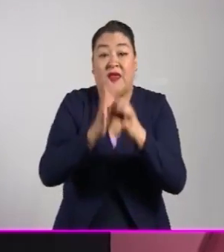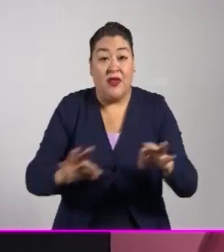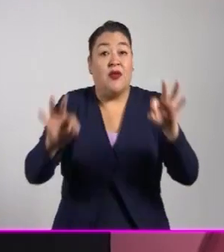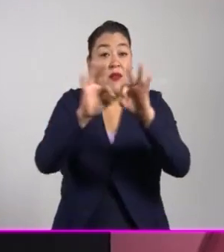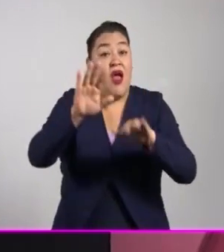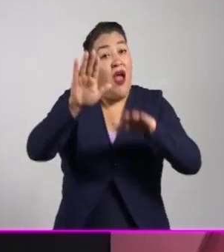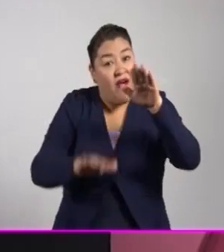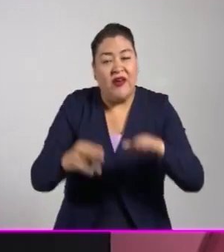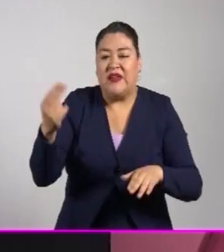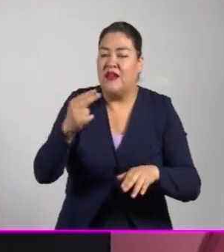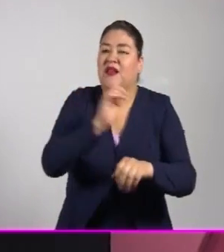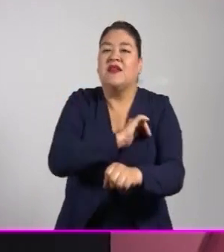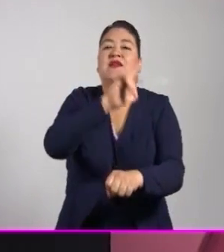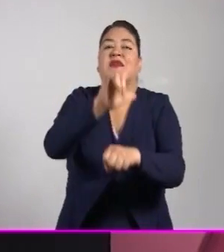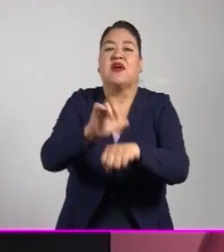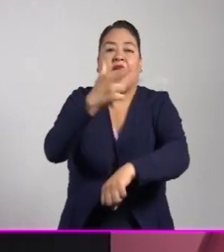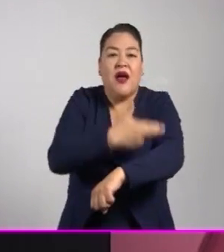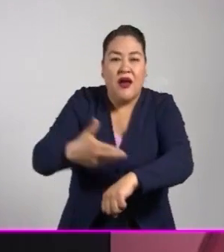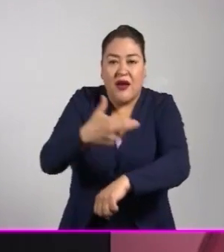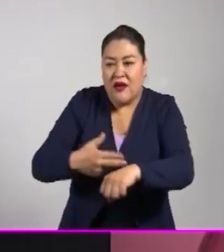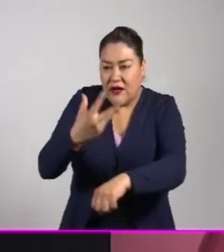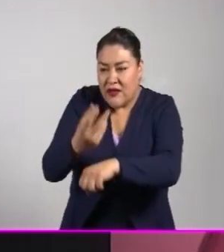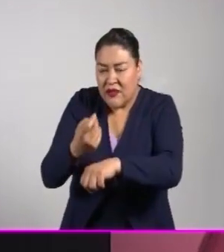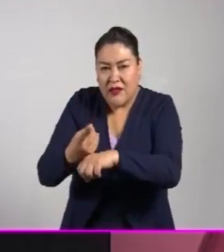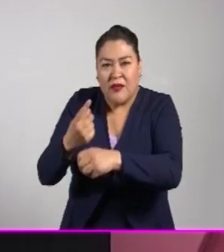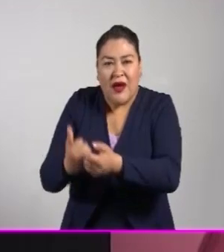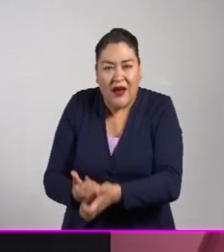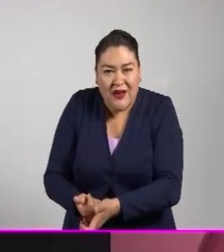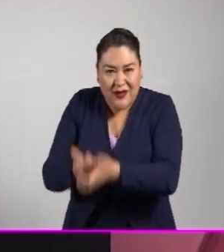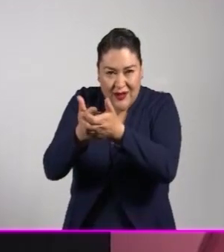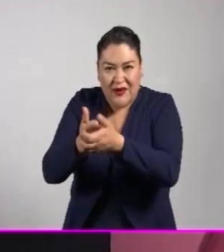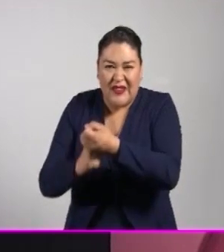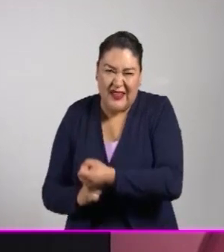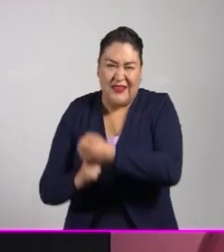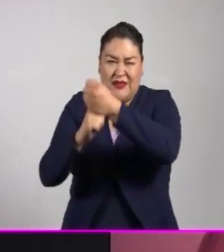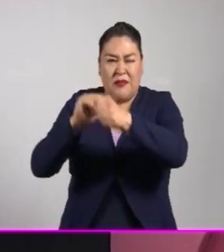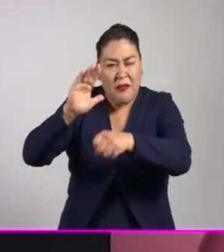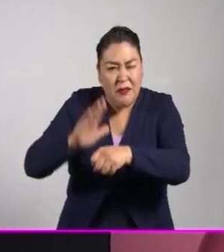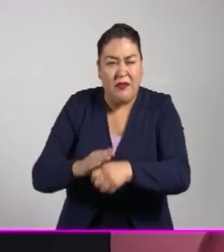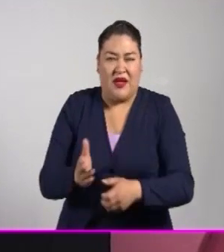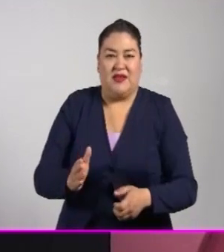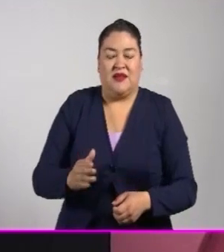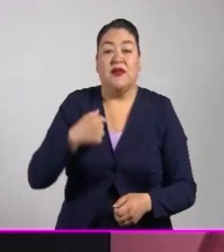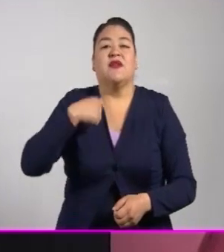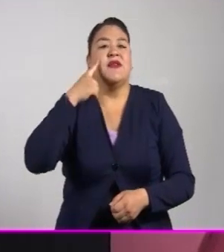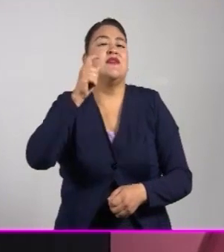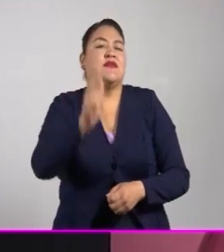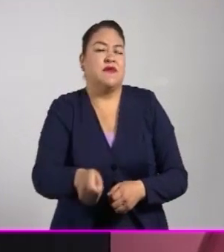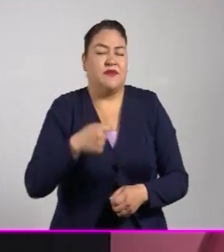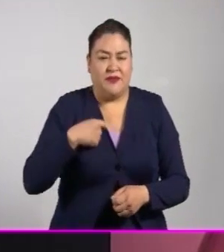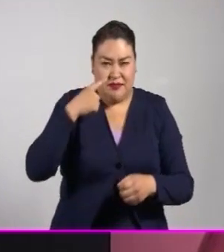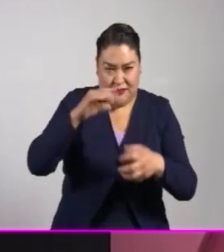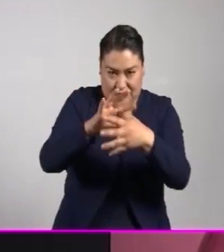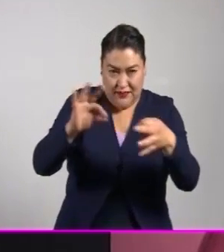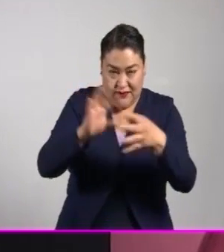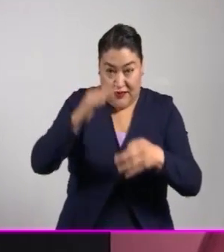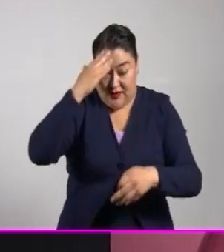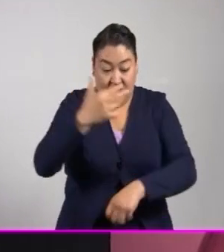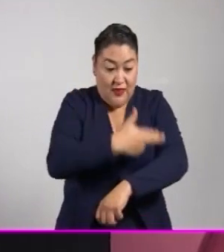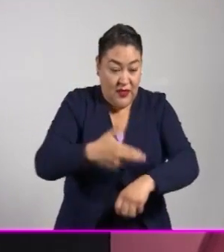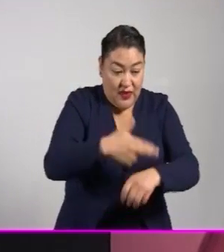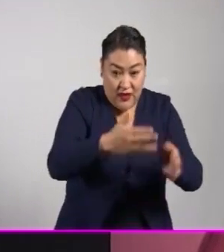ciertas medidas especiales de inclusión, de nivelación o acciones afirmativas. A grandes rasgos, promover elecciones